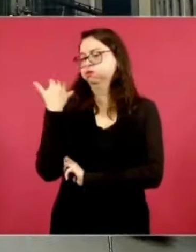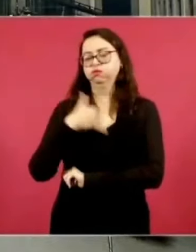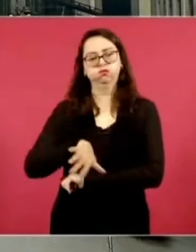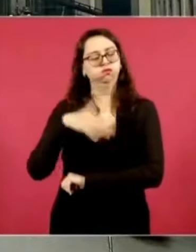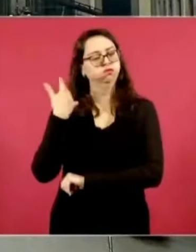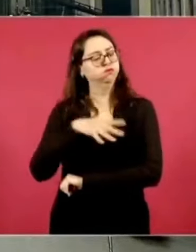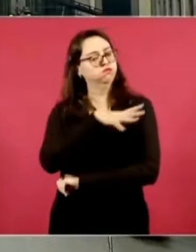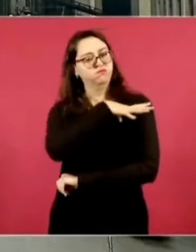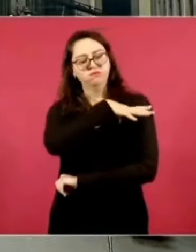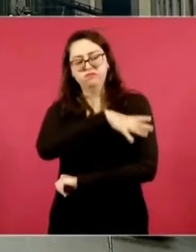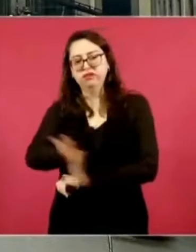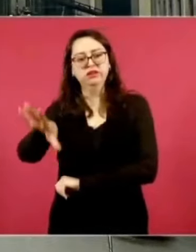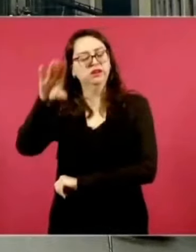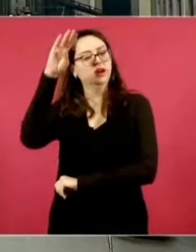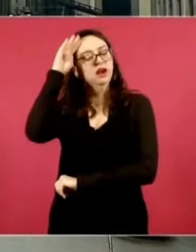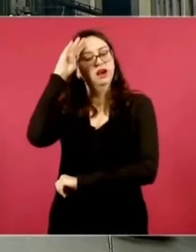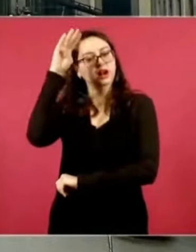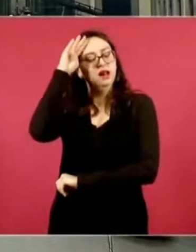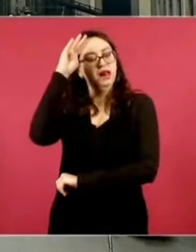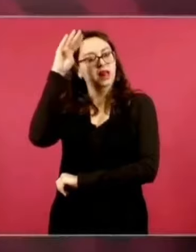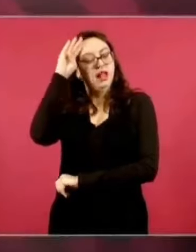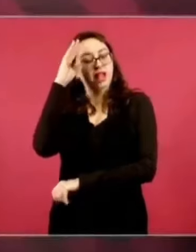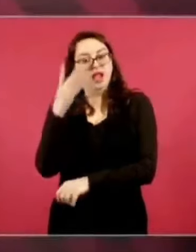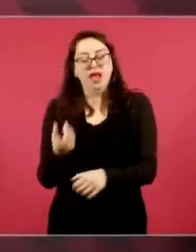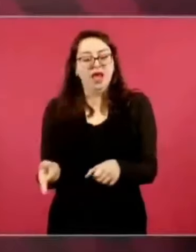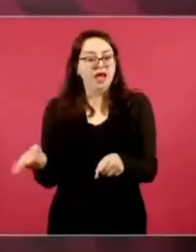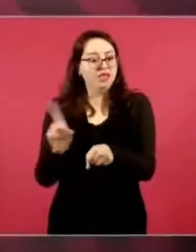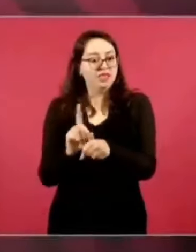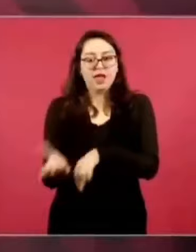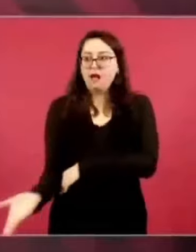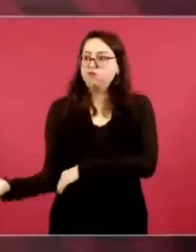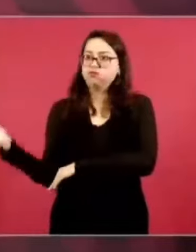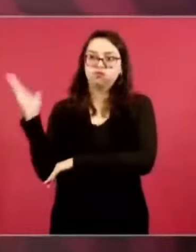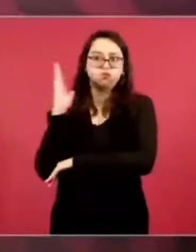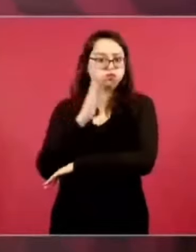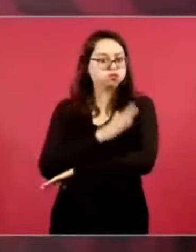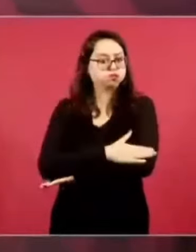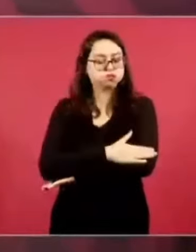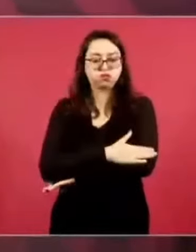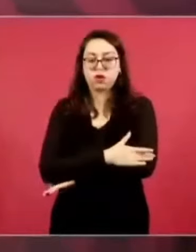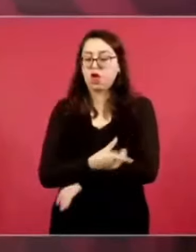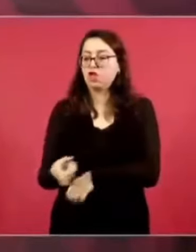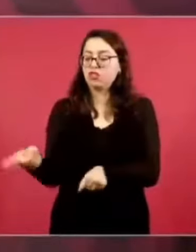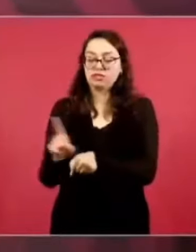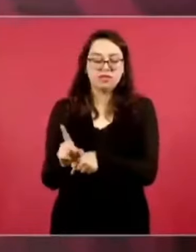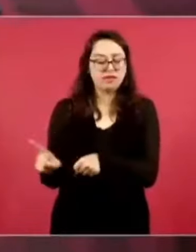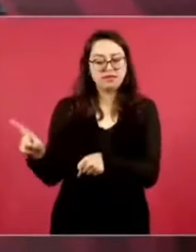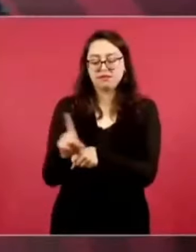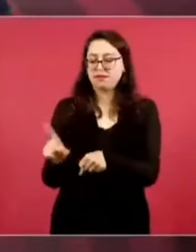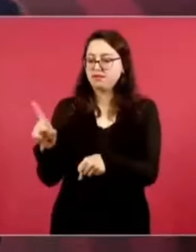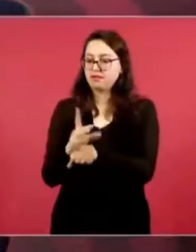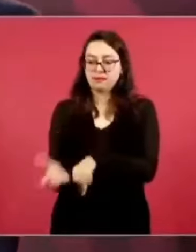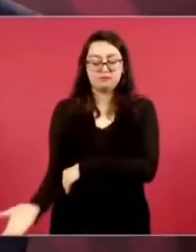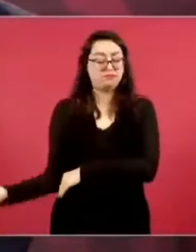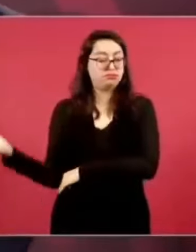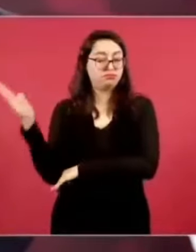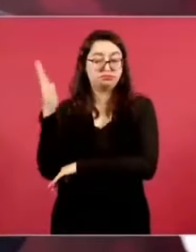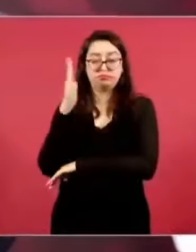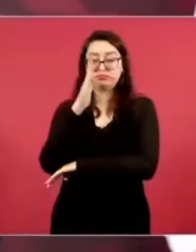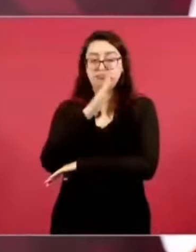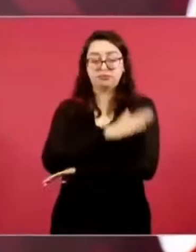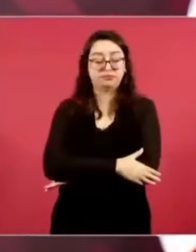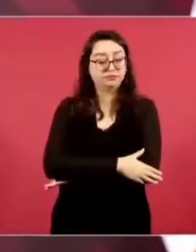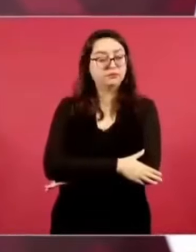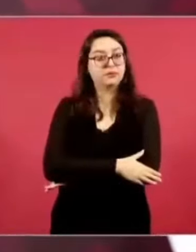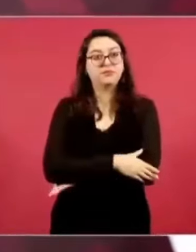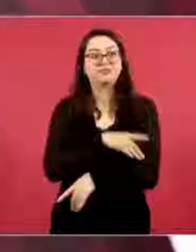Todos los programas de Radio, de Fórmula, hasta los que tienen que